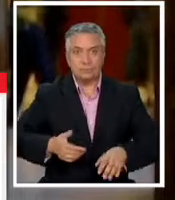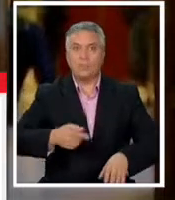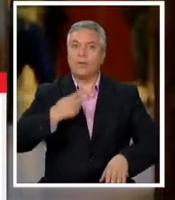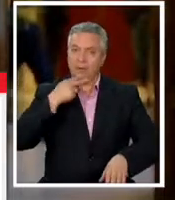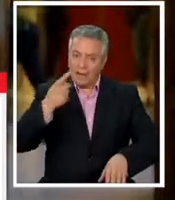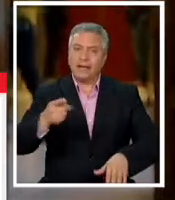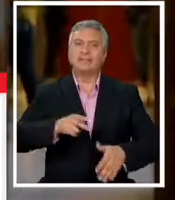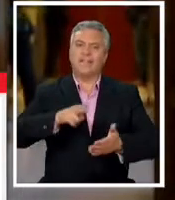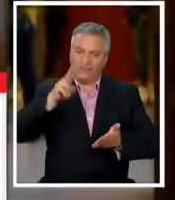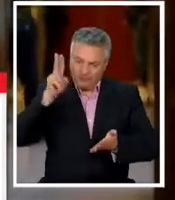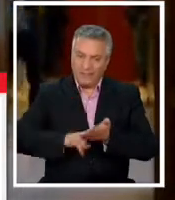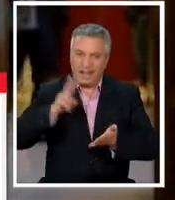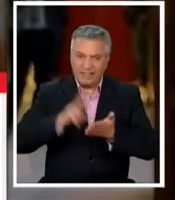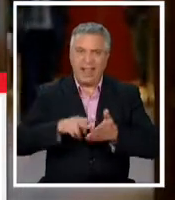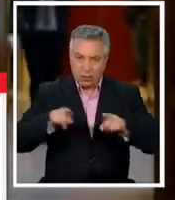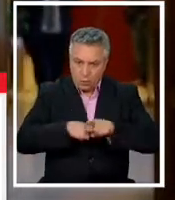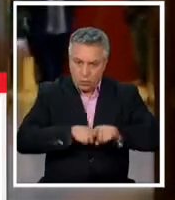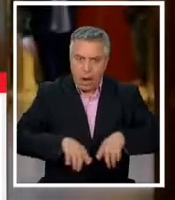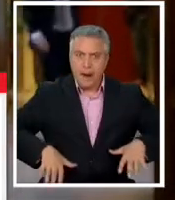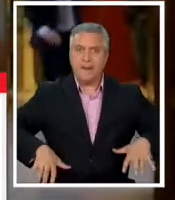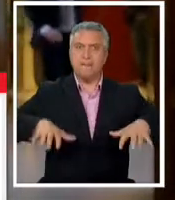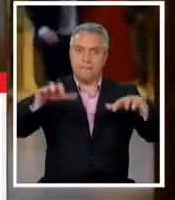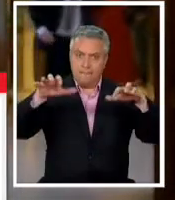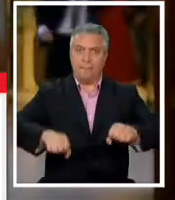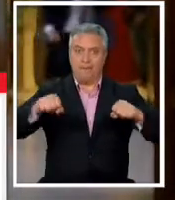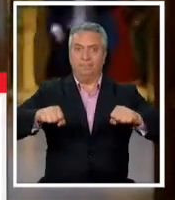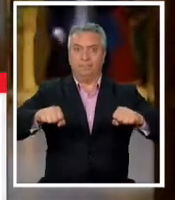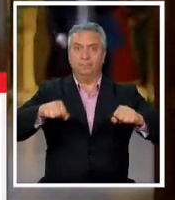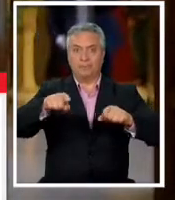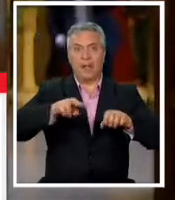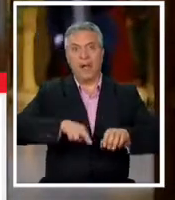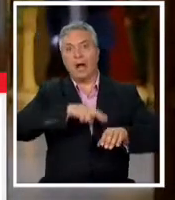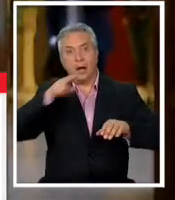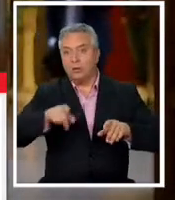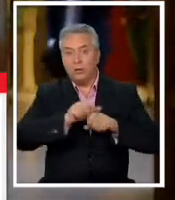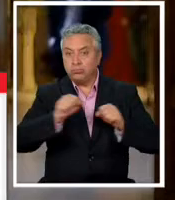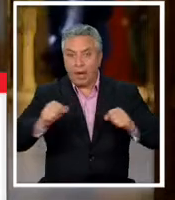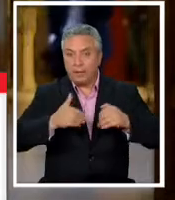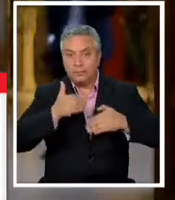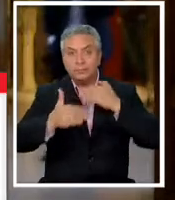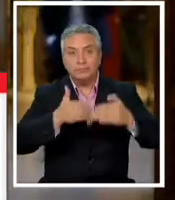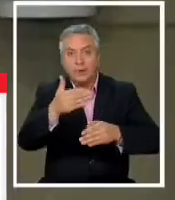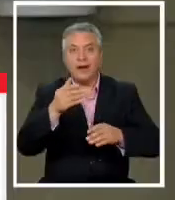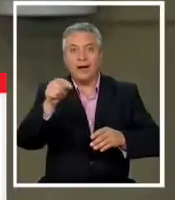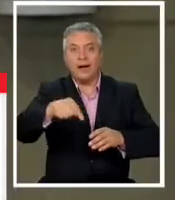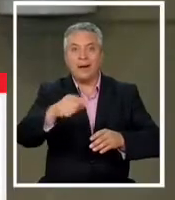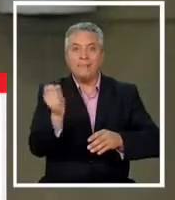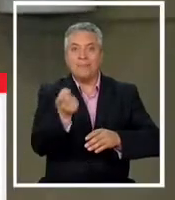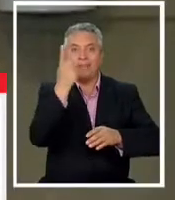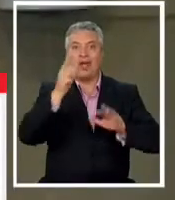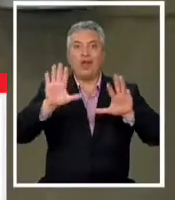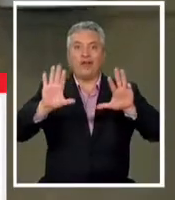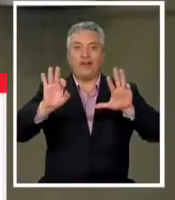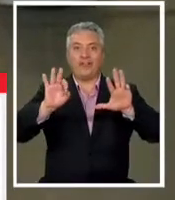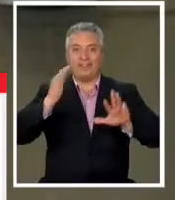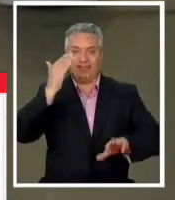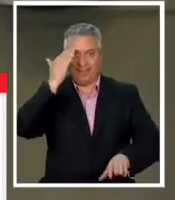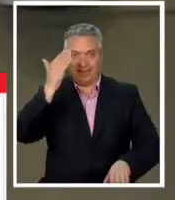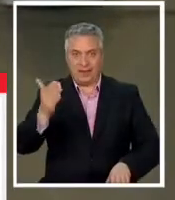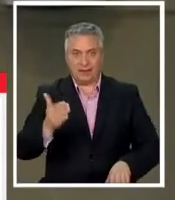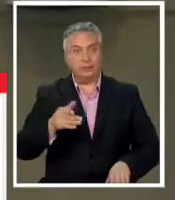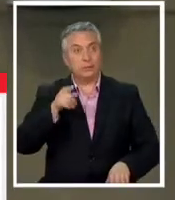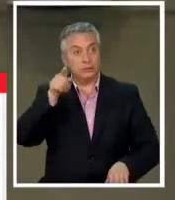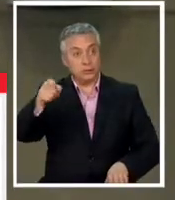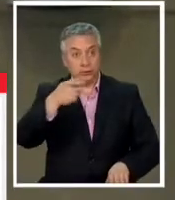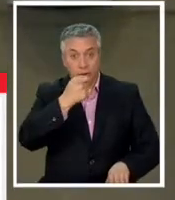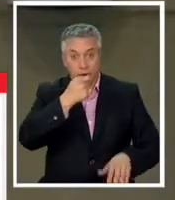abordaje para recuperar el terreno que no se ha podido avanzar en estos primeros 90 días. El gran esfuerzo que tiene que hacer el presidente